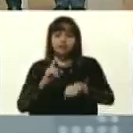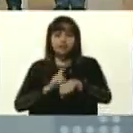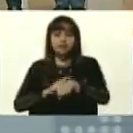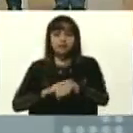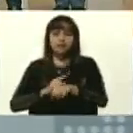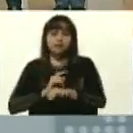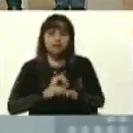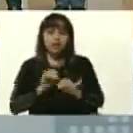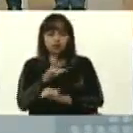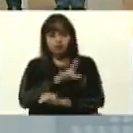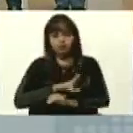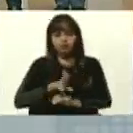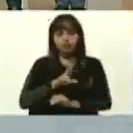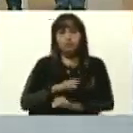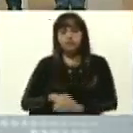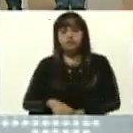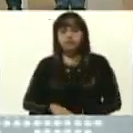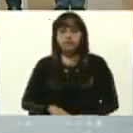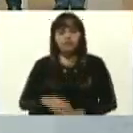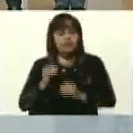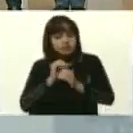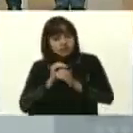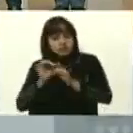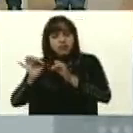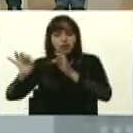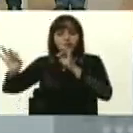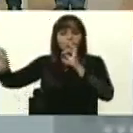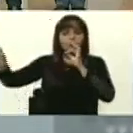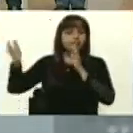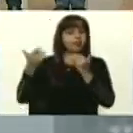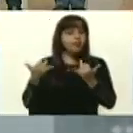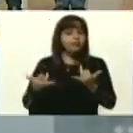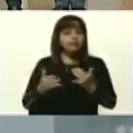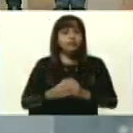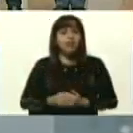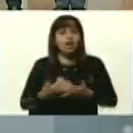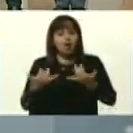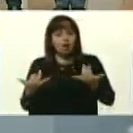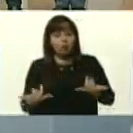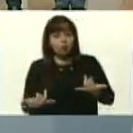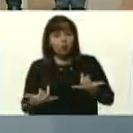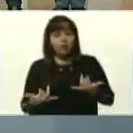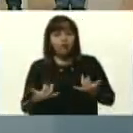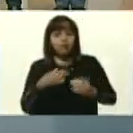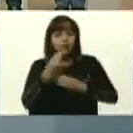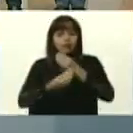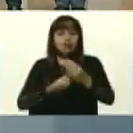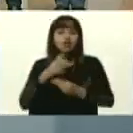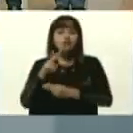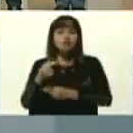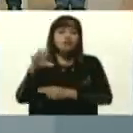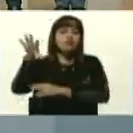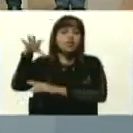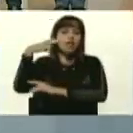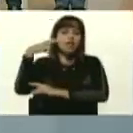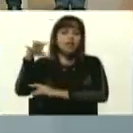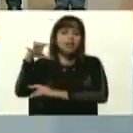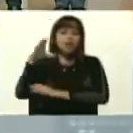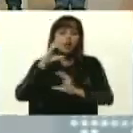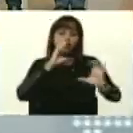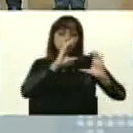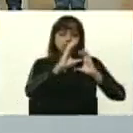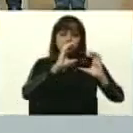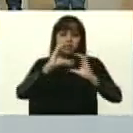su edad, y se fue. Y ahora estamos construyendo el nuevo satélite de